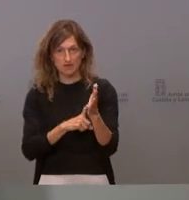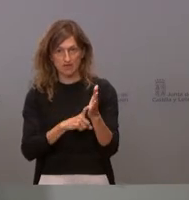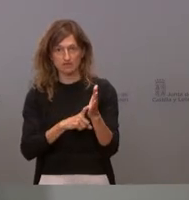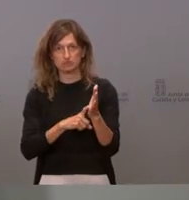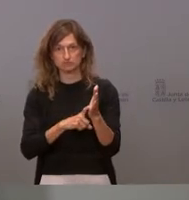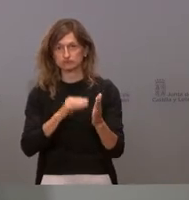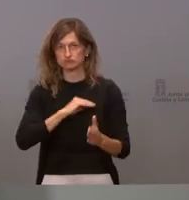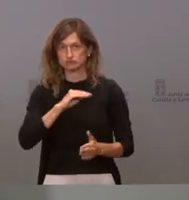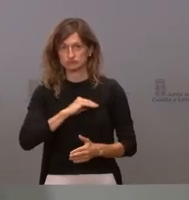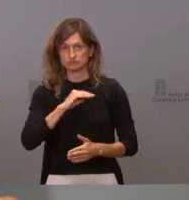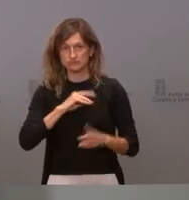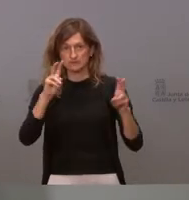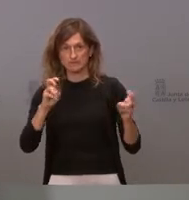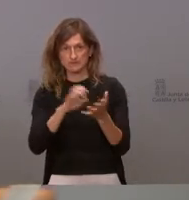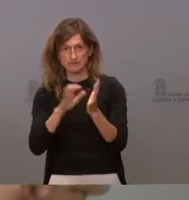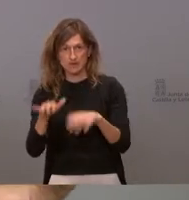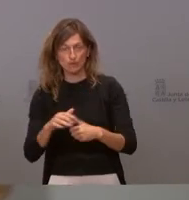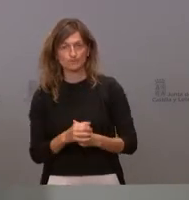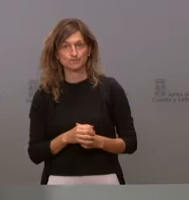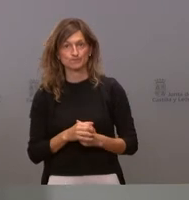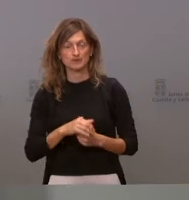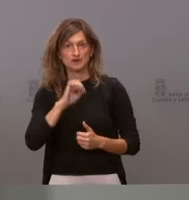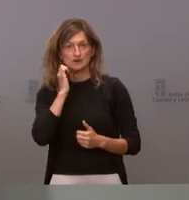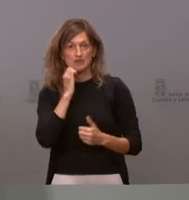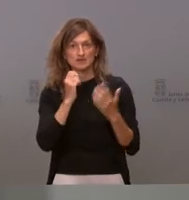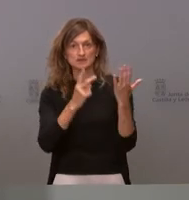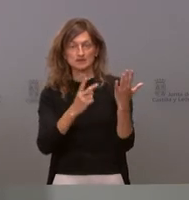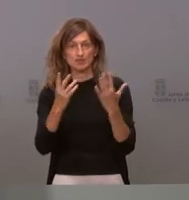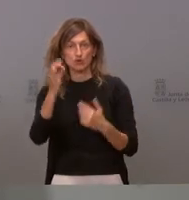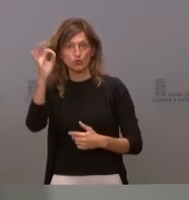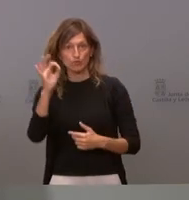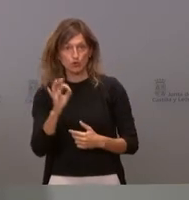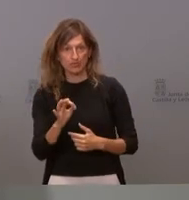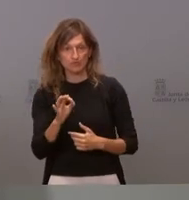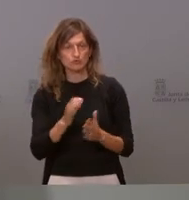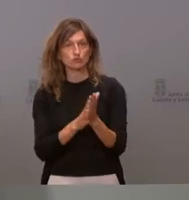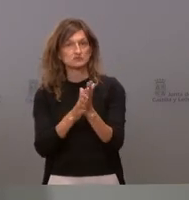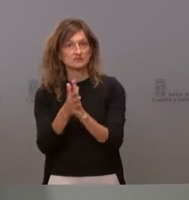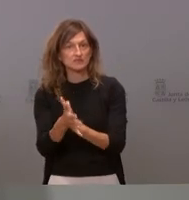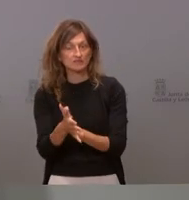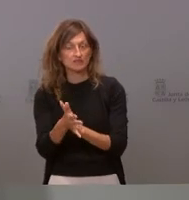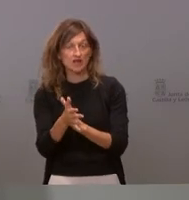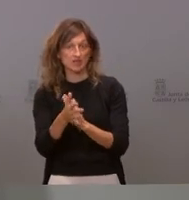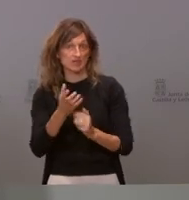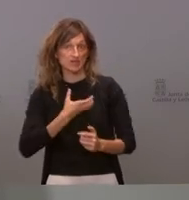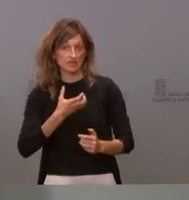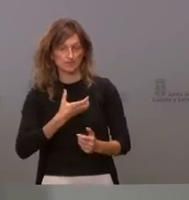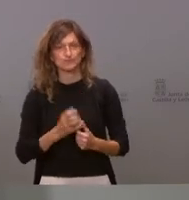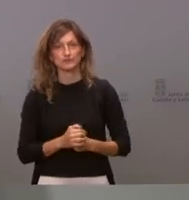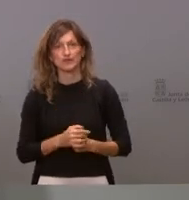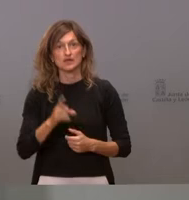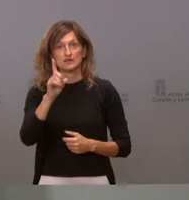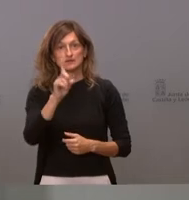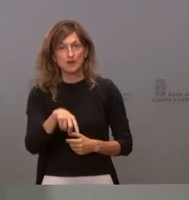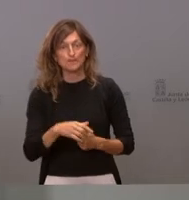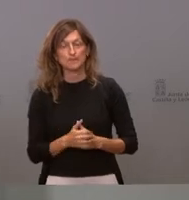Administración autonómica. Hay que decir que de las reclamaciones el 75% de ellas son a entidades locales. Y también